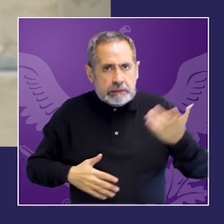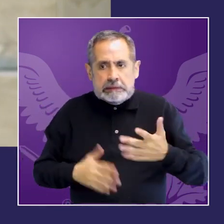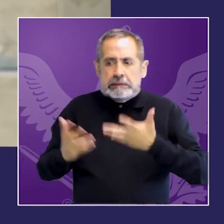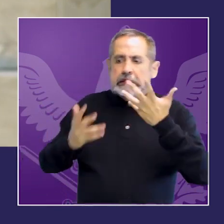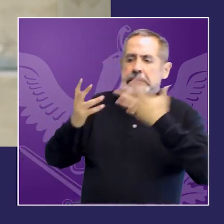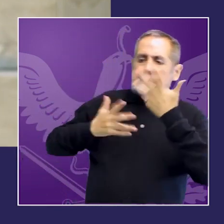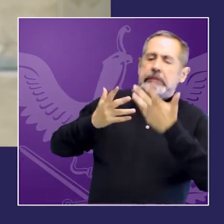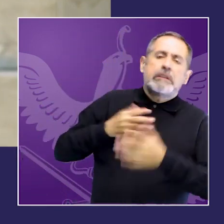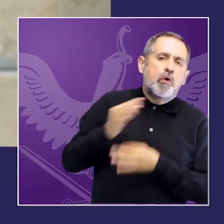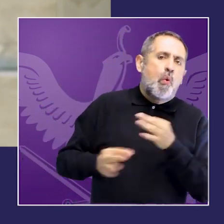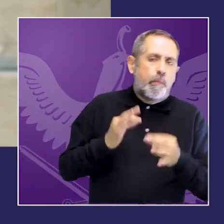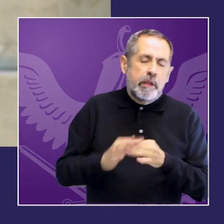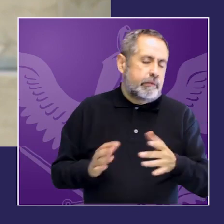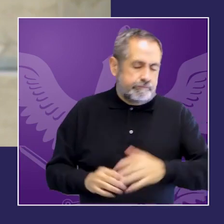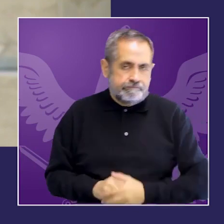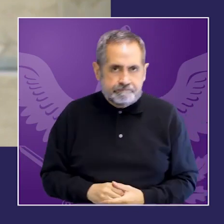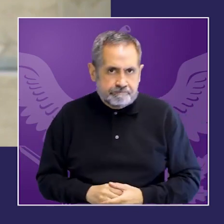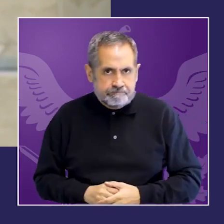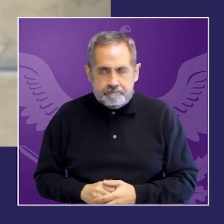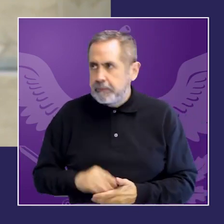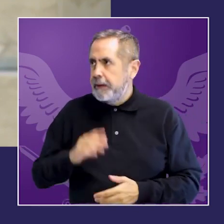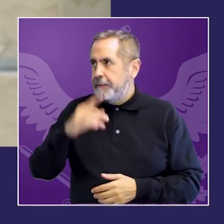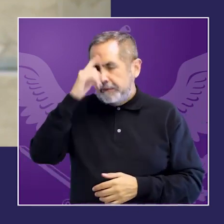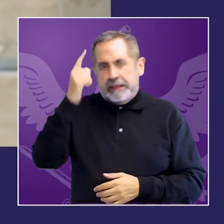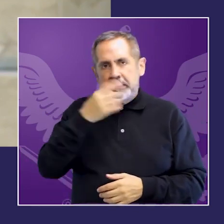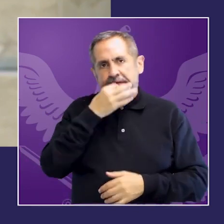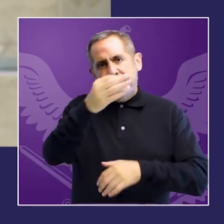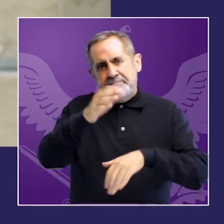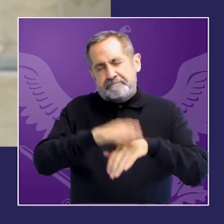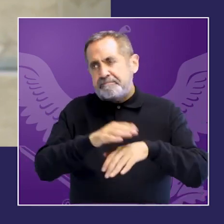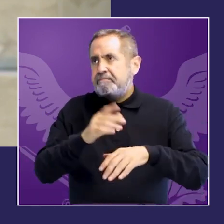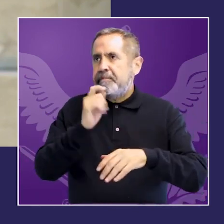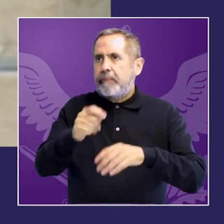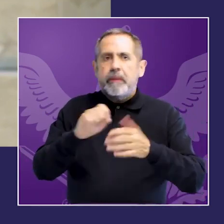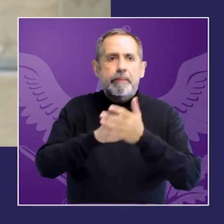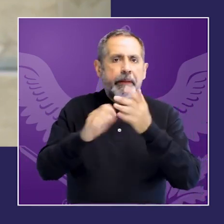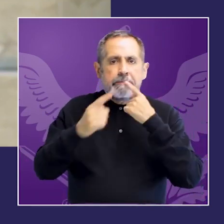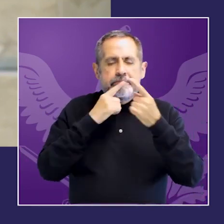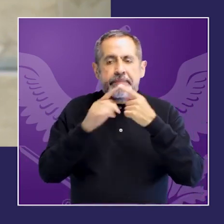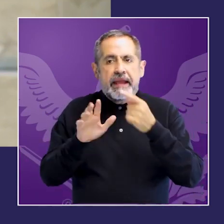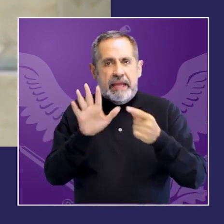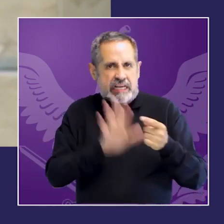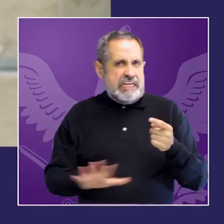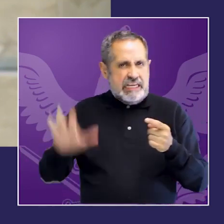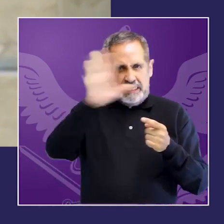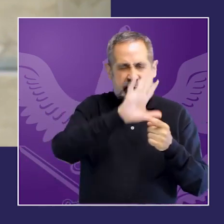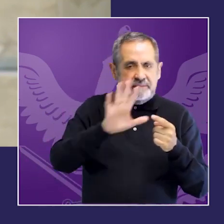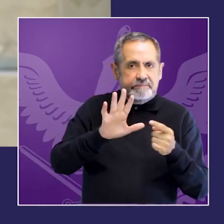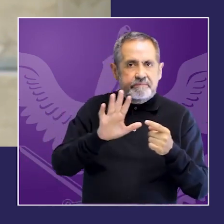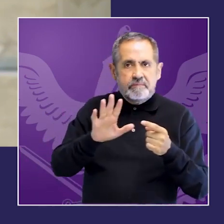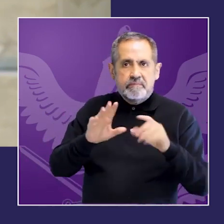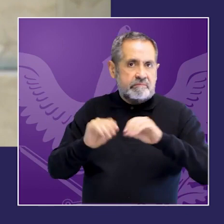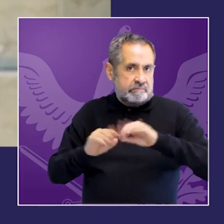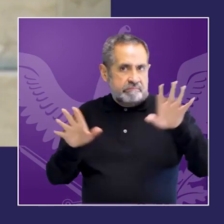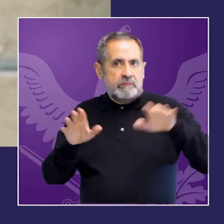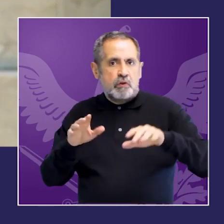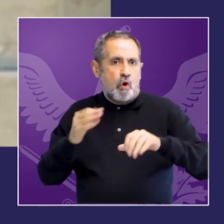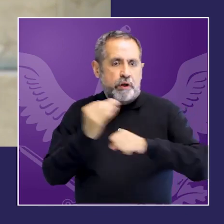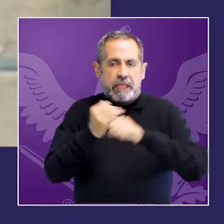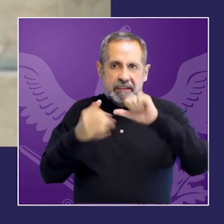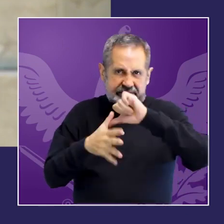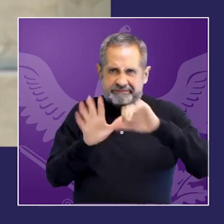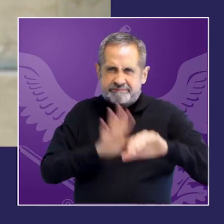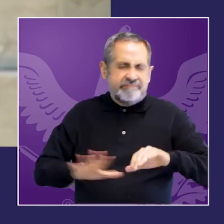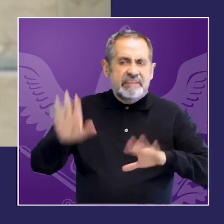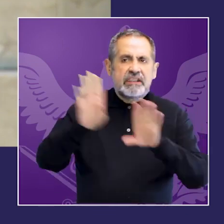para ponerlo más en tono al diálogo regional que queremos dar en este espacio